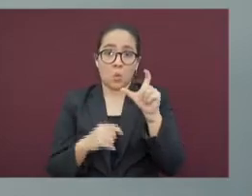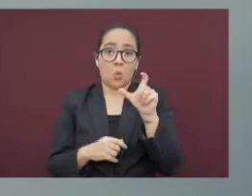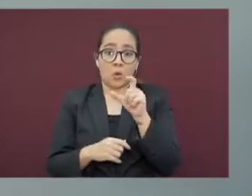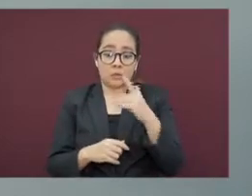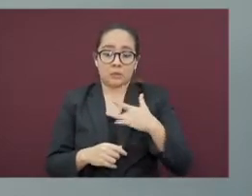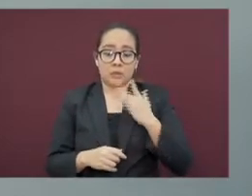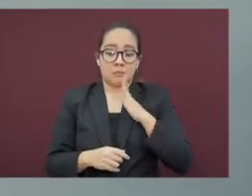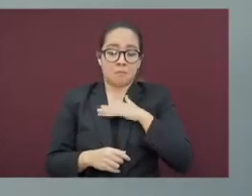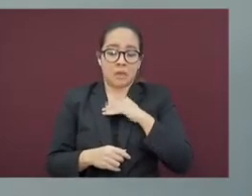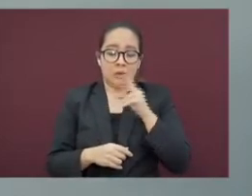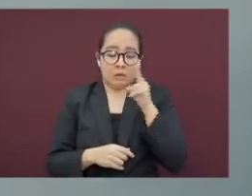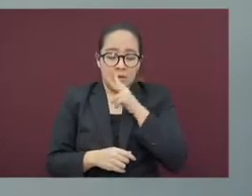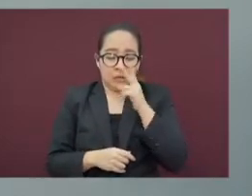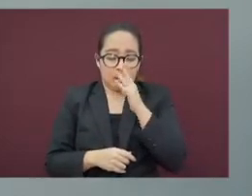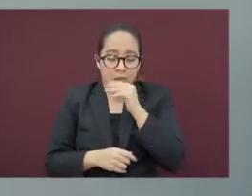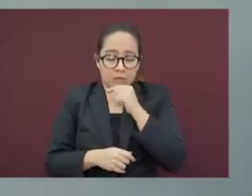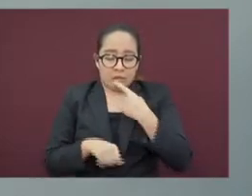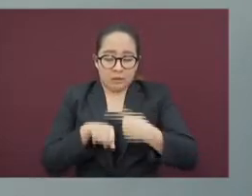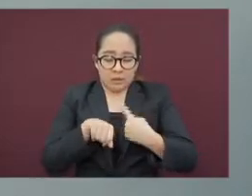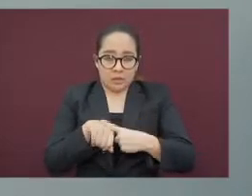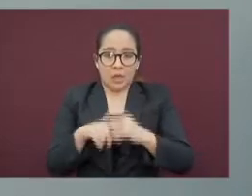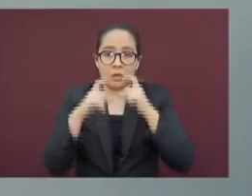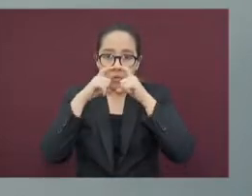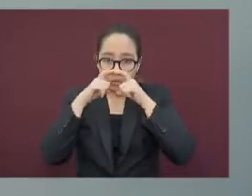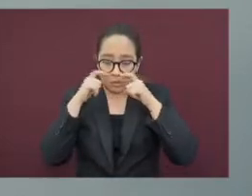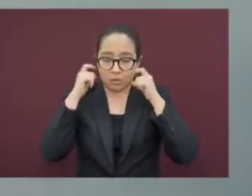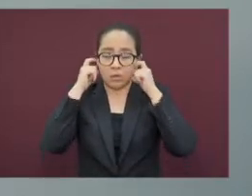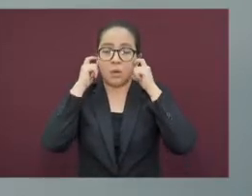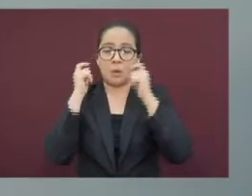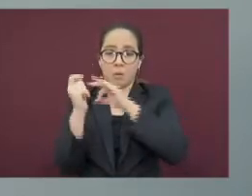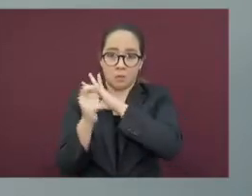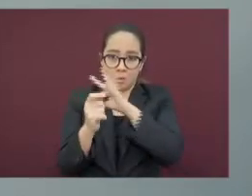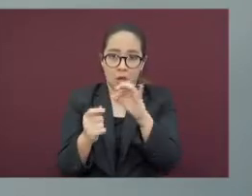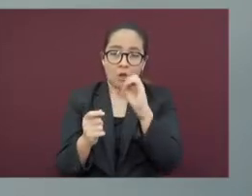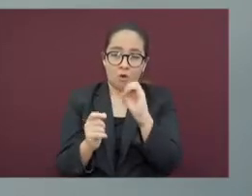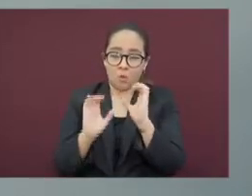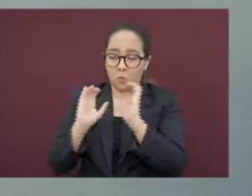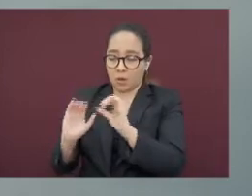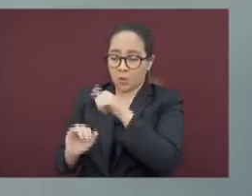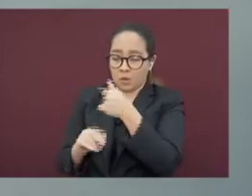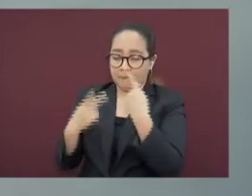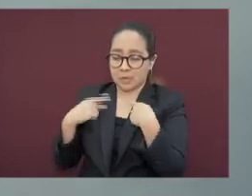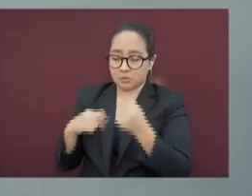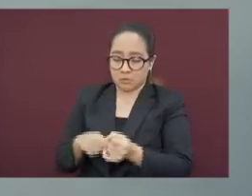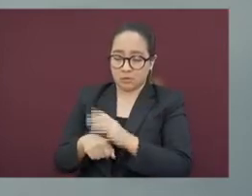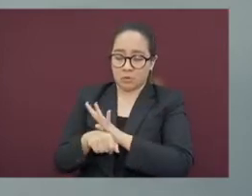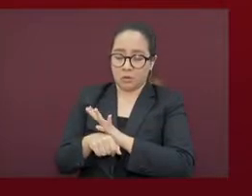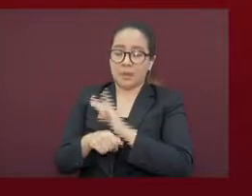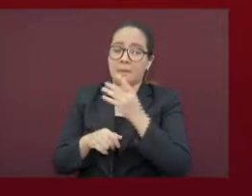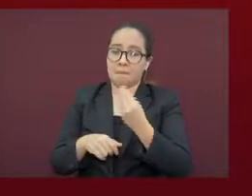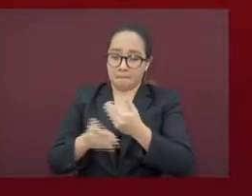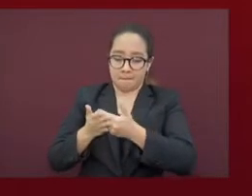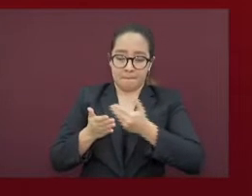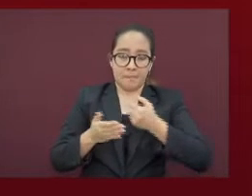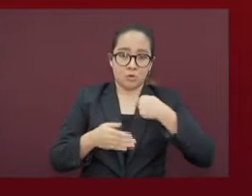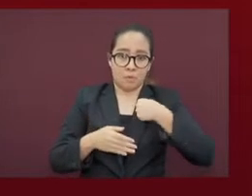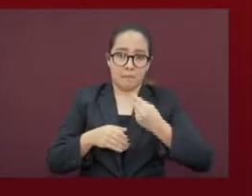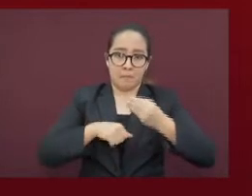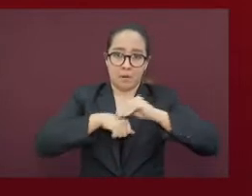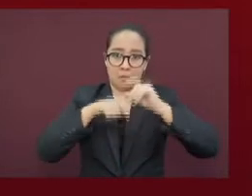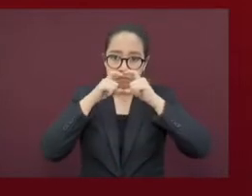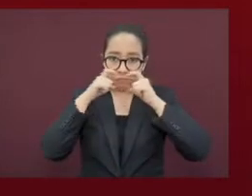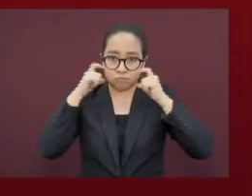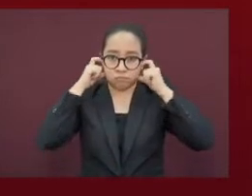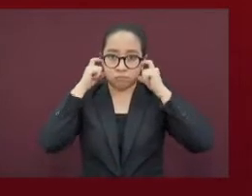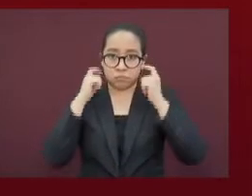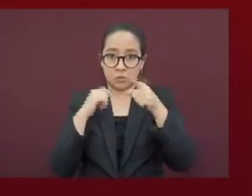síntomas respiratorios. O si se está cuidando de pacientes con COVID. Y les recuerdo, si tienes síntomas de COVID